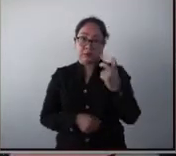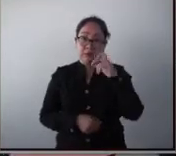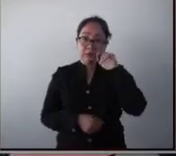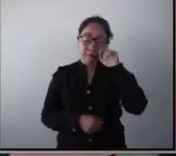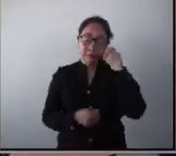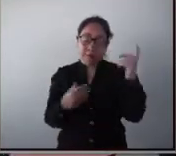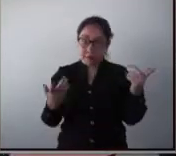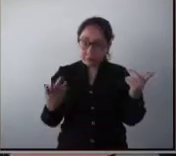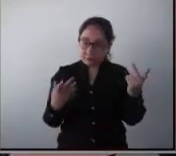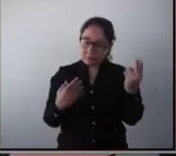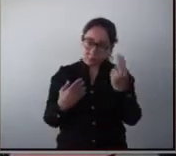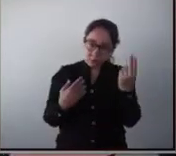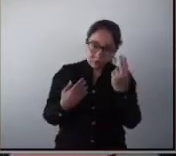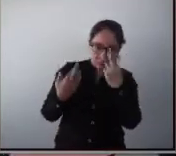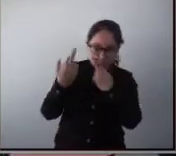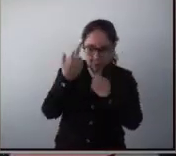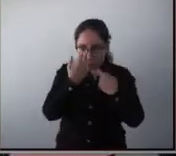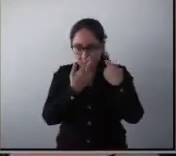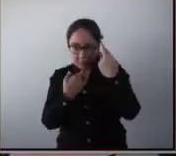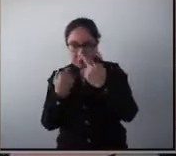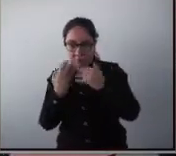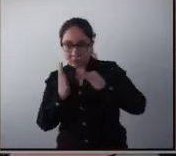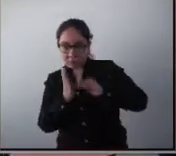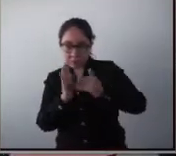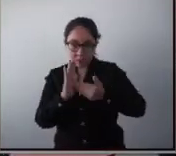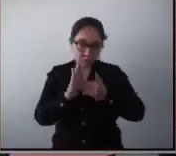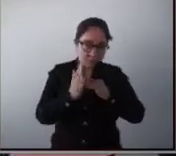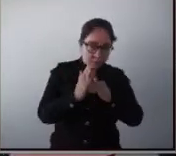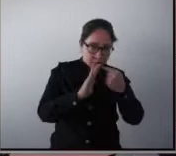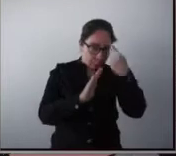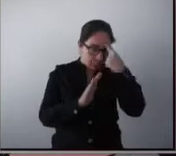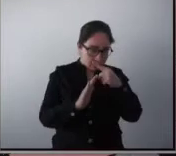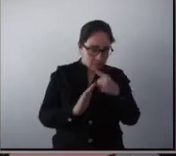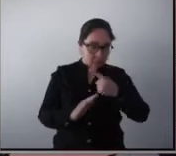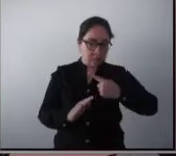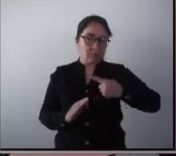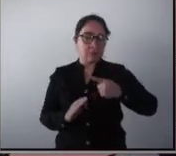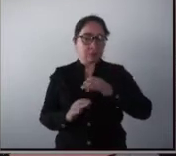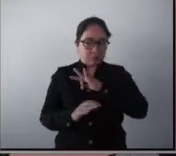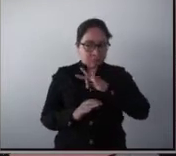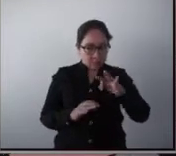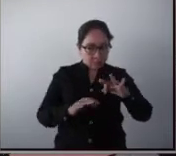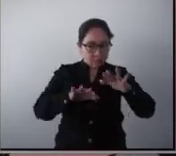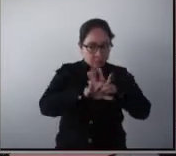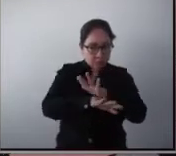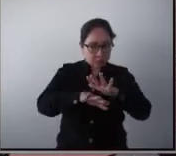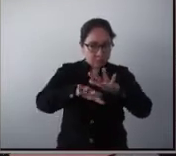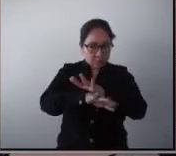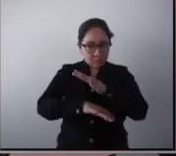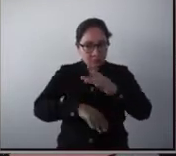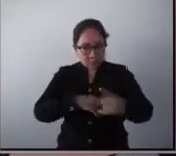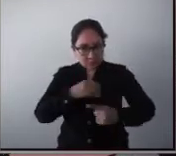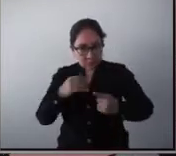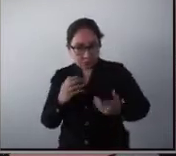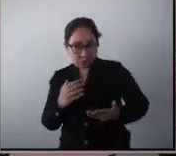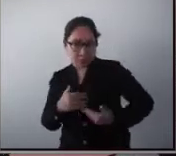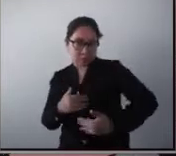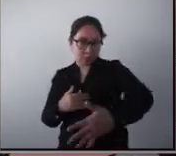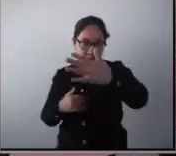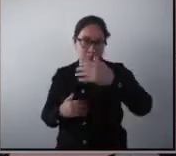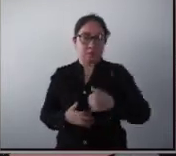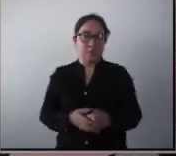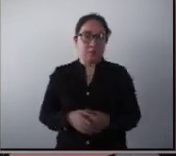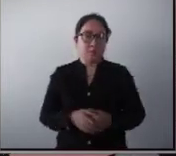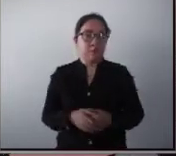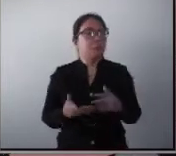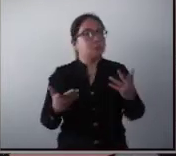Entonces lo que tenemos que buscar son estrategias para que todos los cambios lleguen a ser permanentes. Muy bien. Doctor, ¿qué necesitamos o